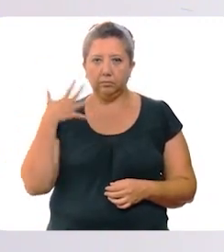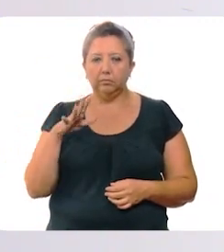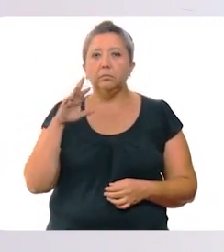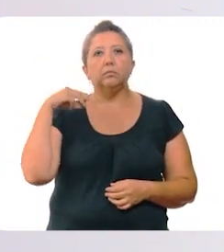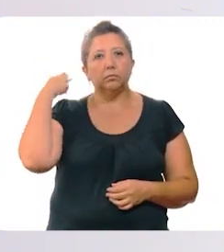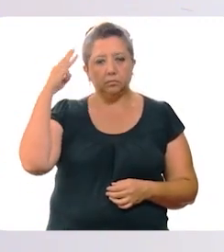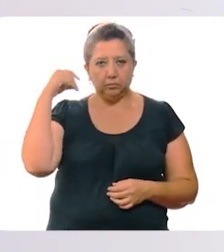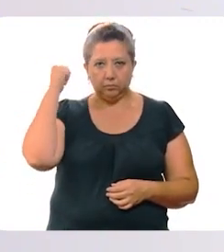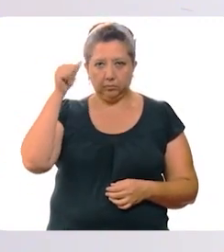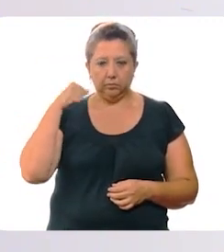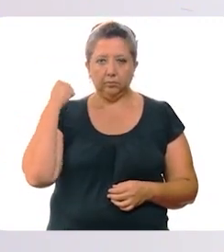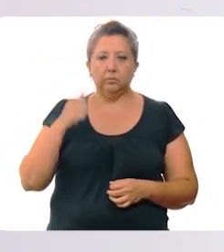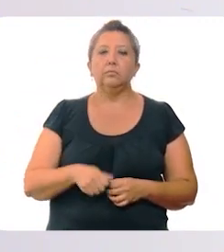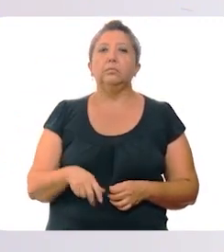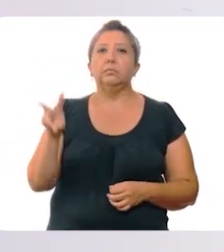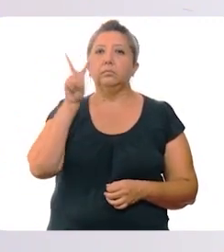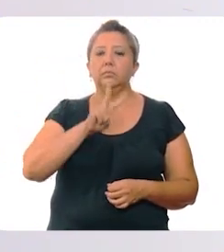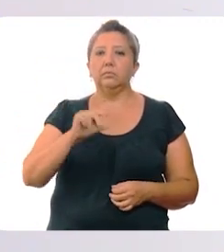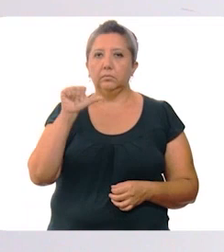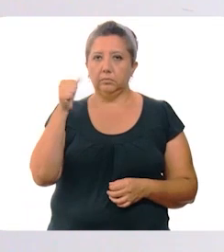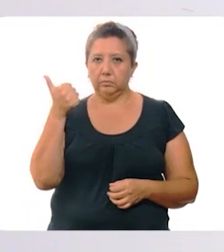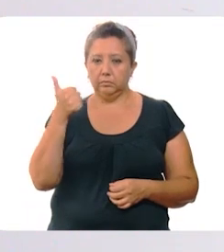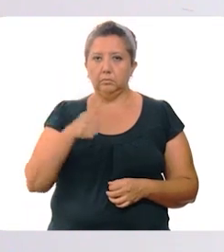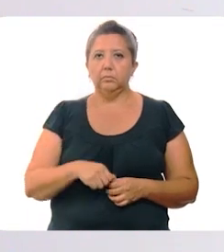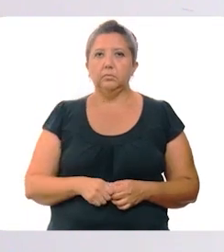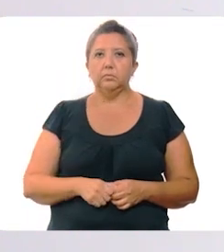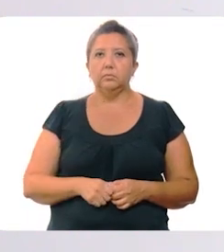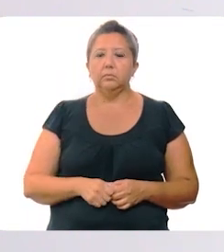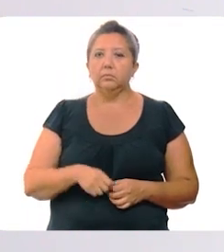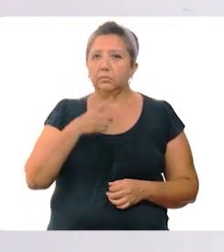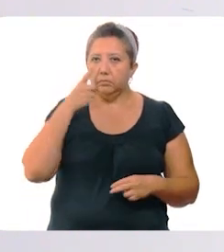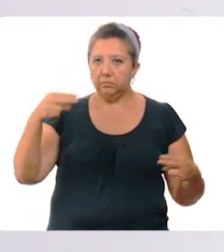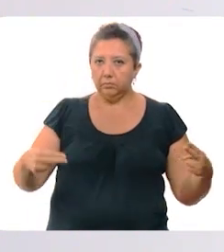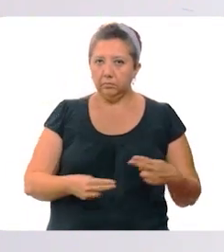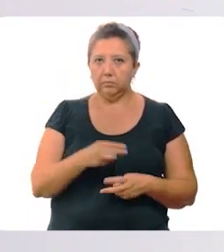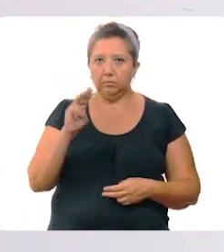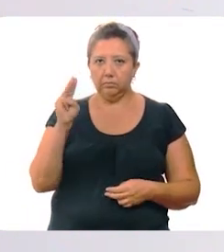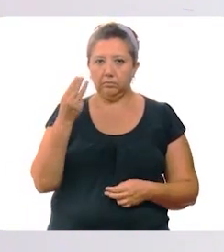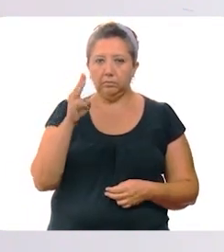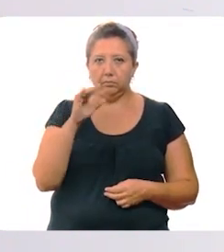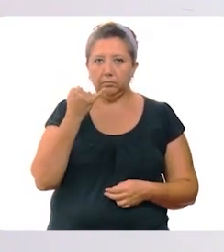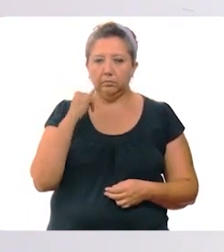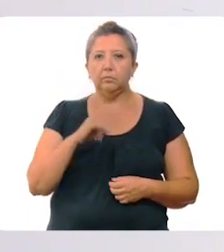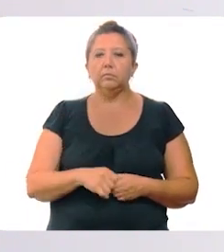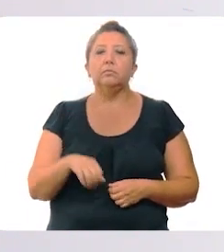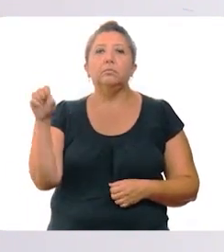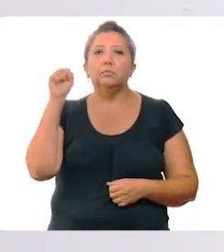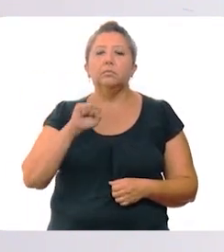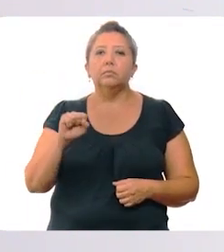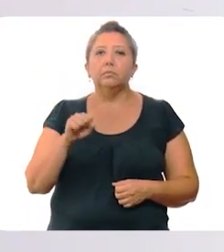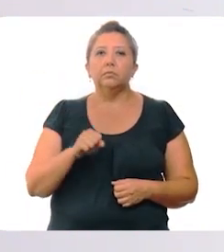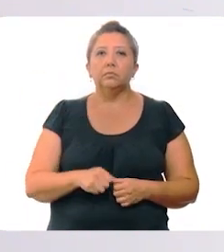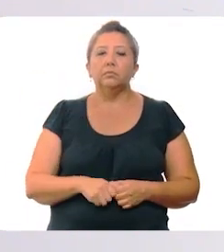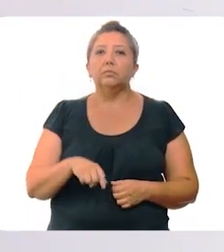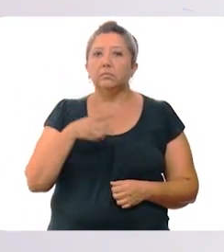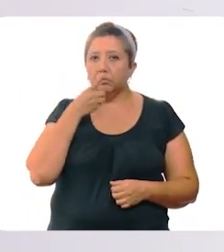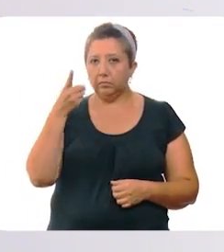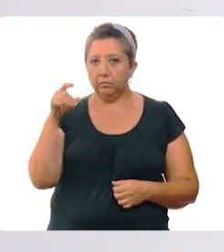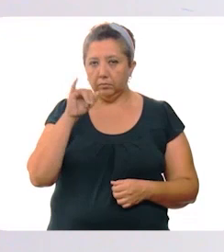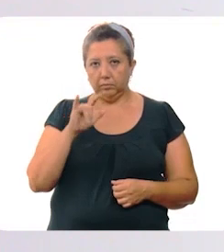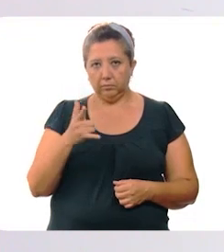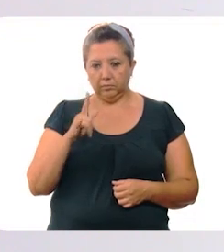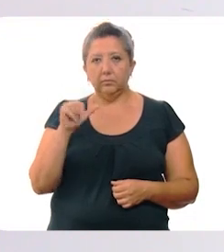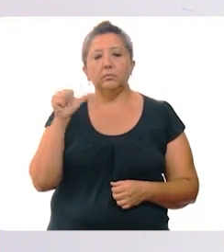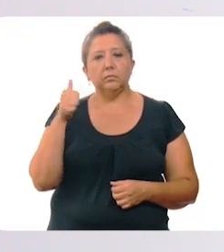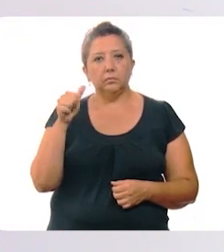a los de marzo y abril. Viernes 11 en los que nacieron en mayo y junio. Sábado 12 los que nacieron en